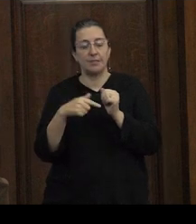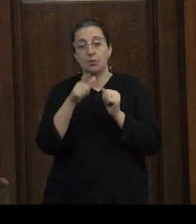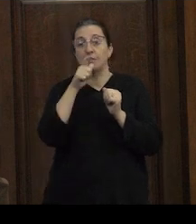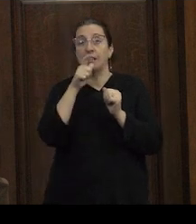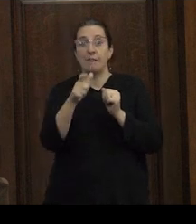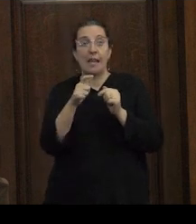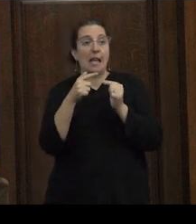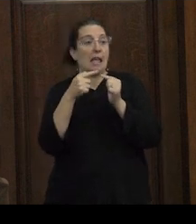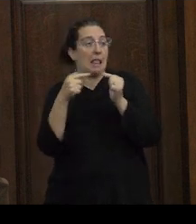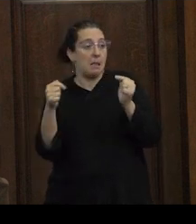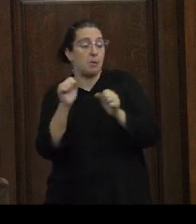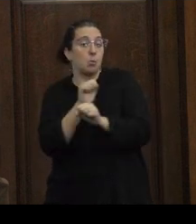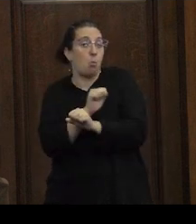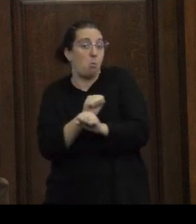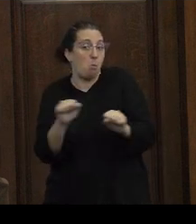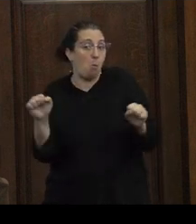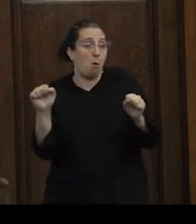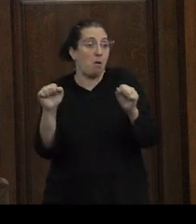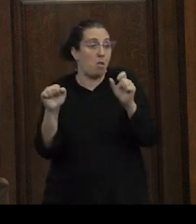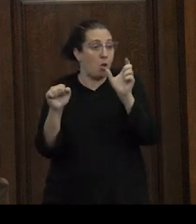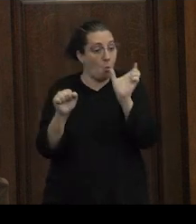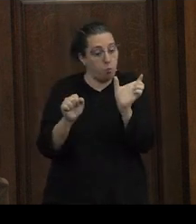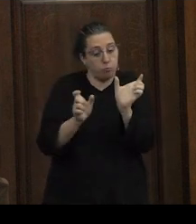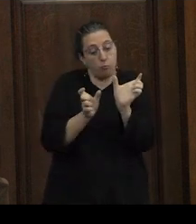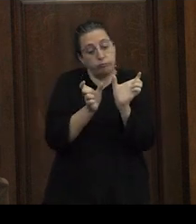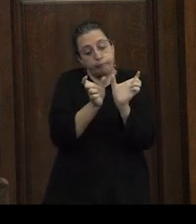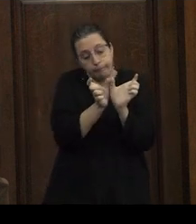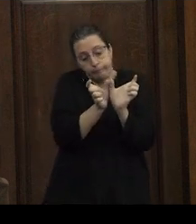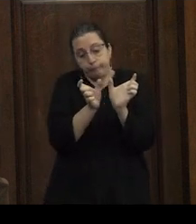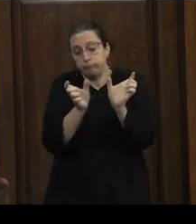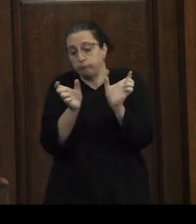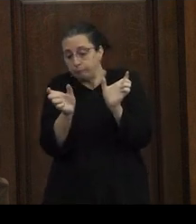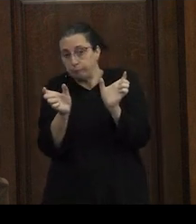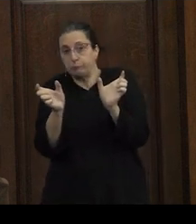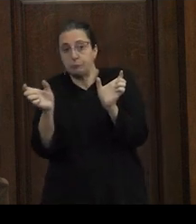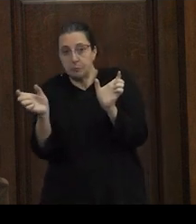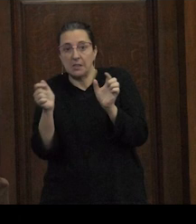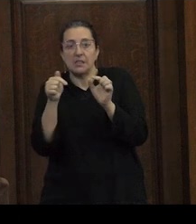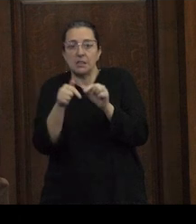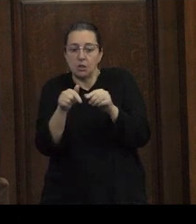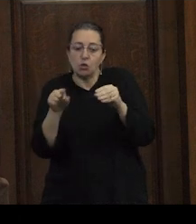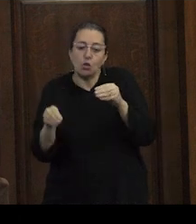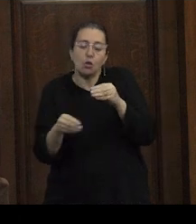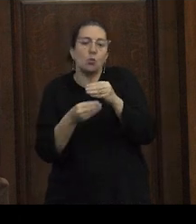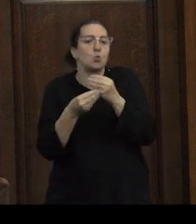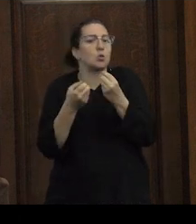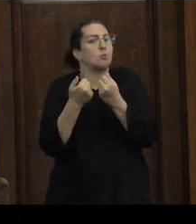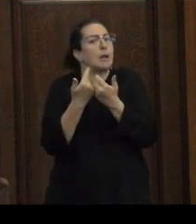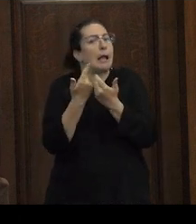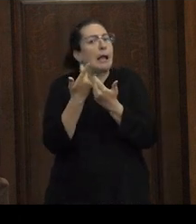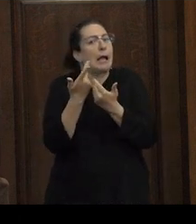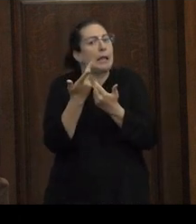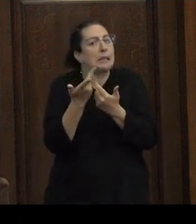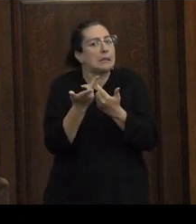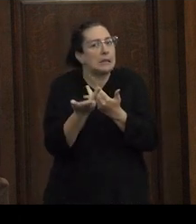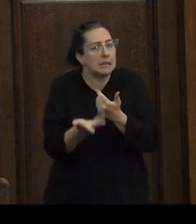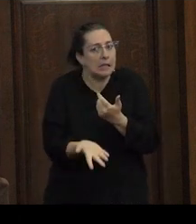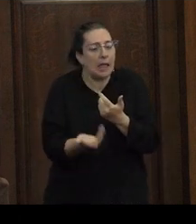los elementos pueden estar unos al lado de otros e incluye una amplia gama de